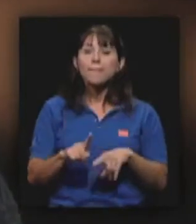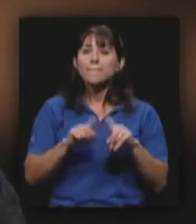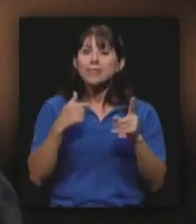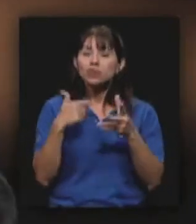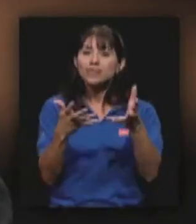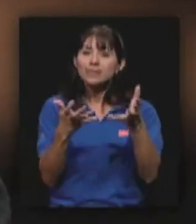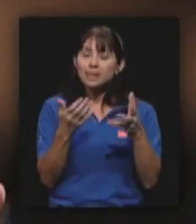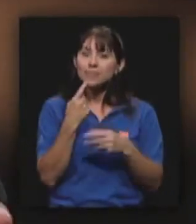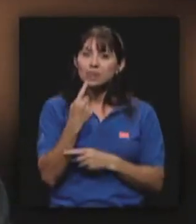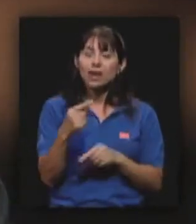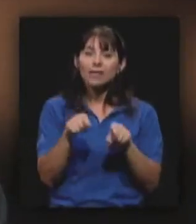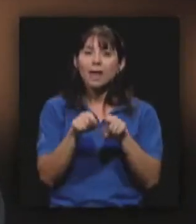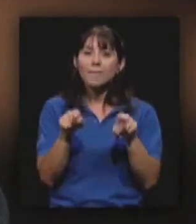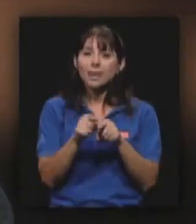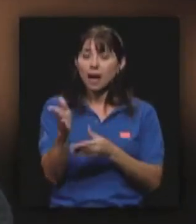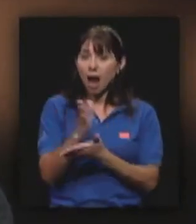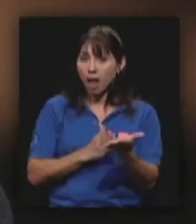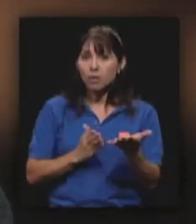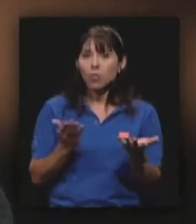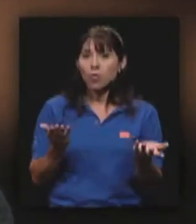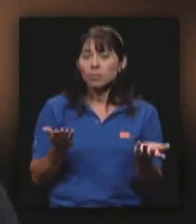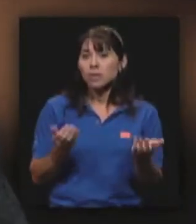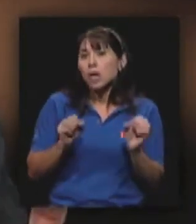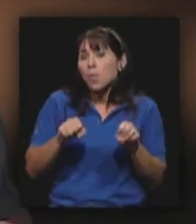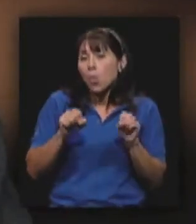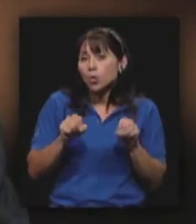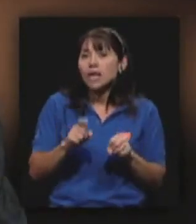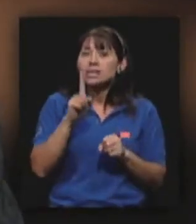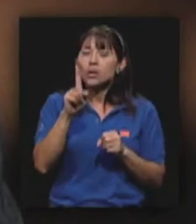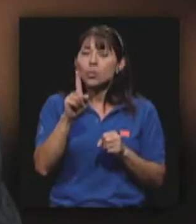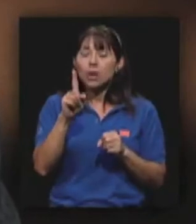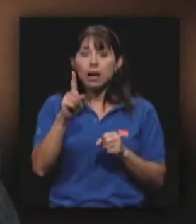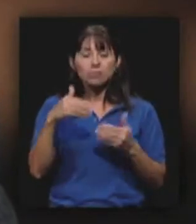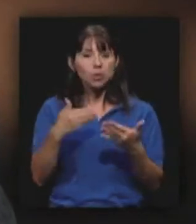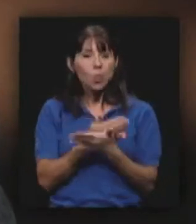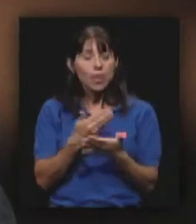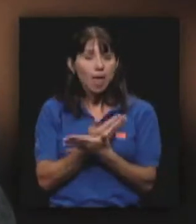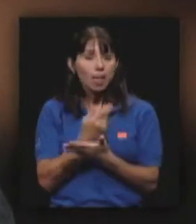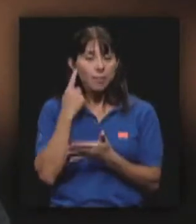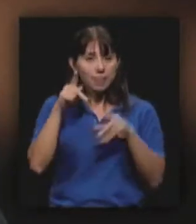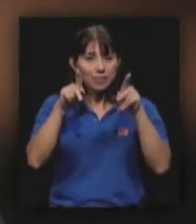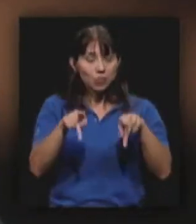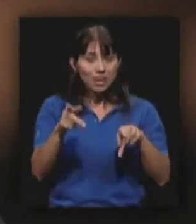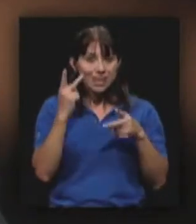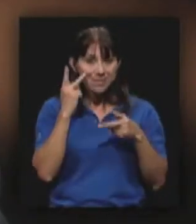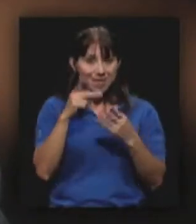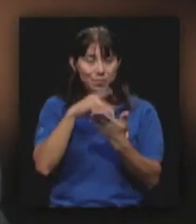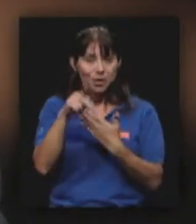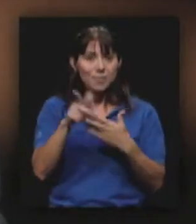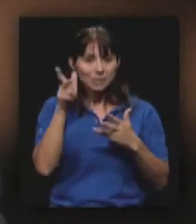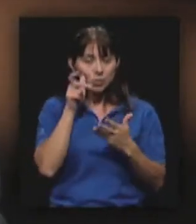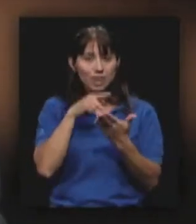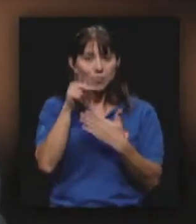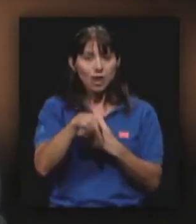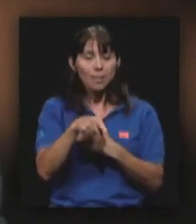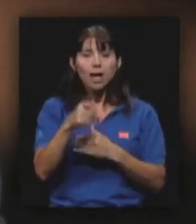Pero quisiera mencionar aquí también algo que podría ser una novedad para las personas que nos ven y escuchan. Y es